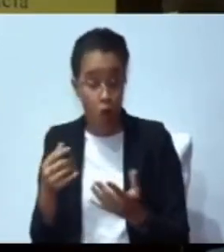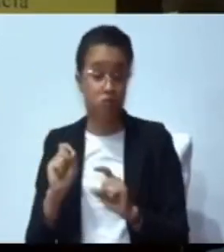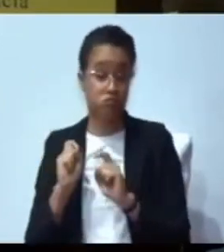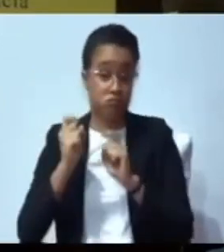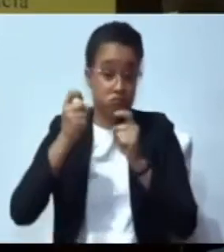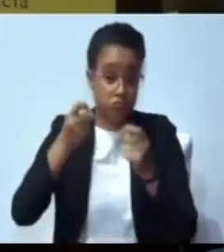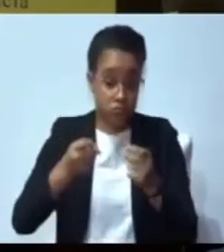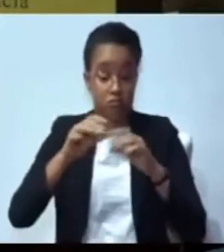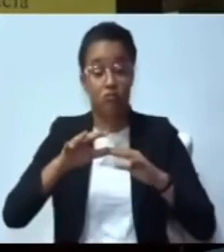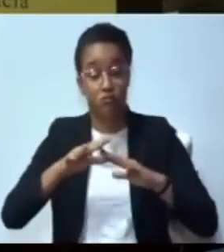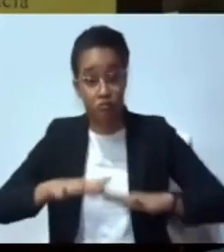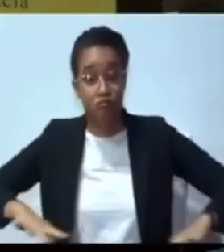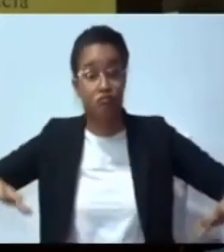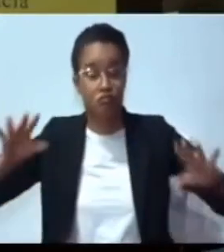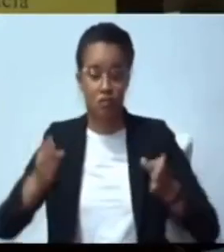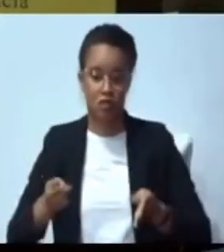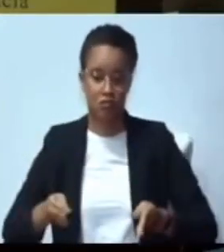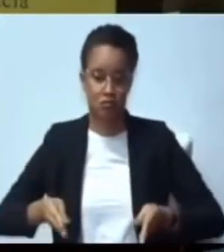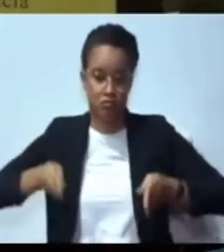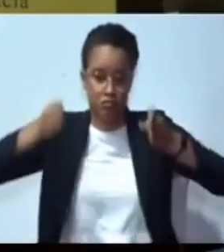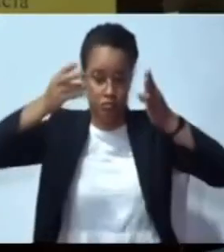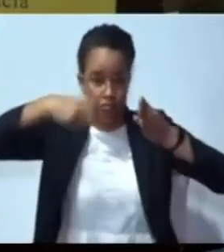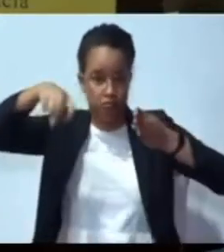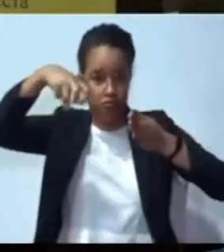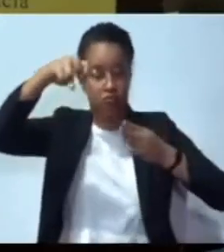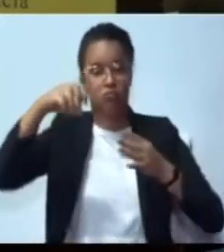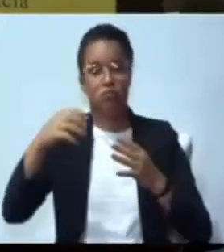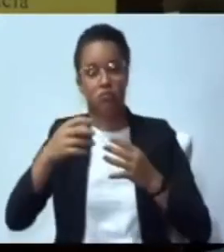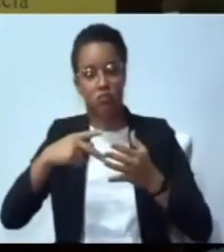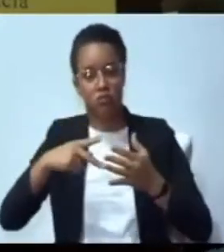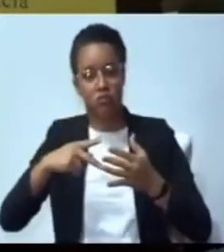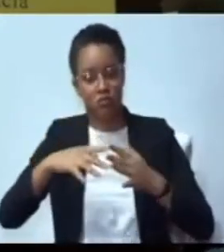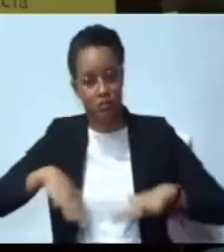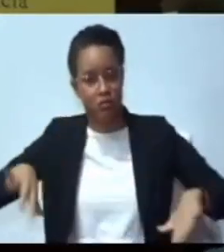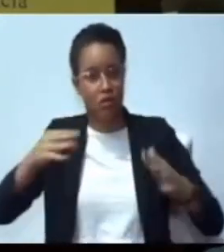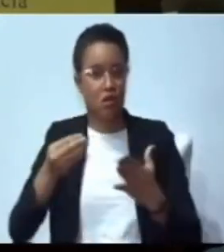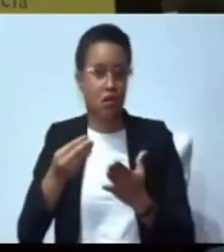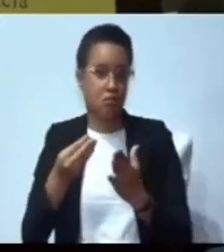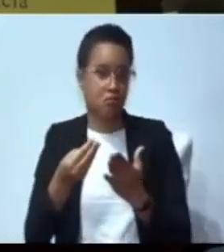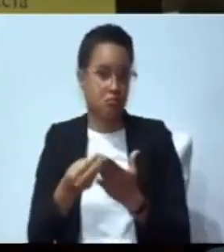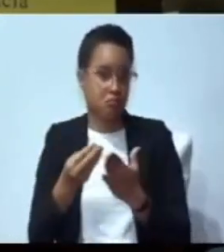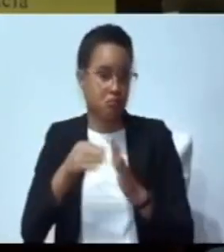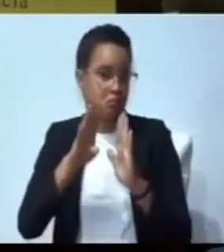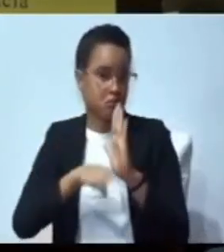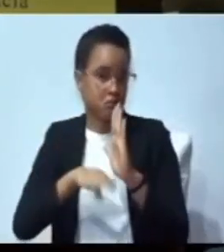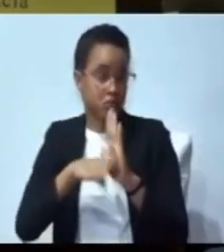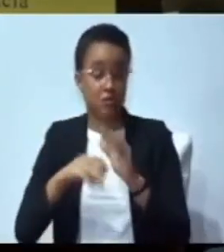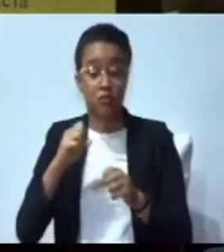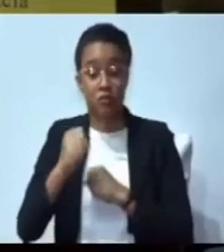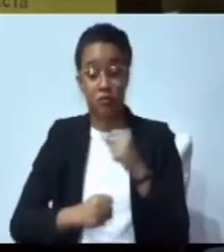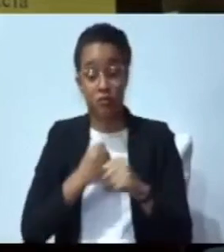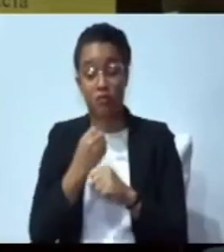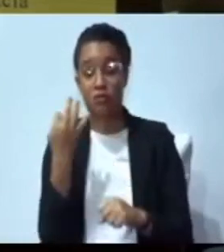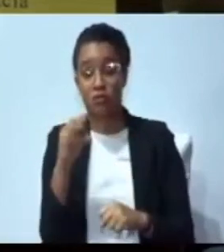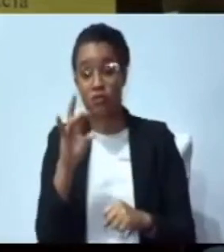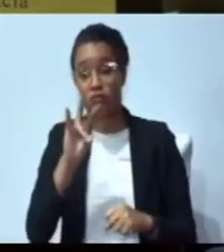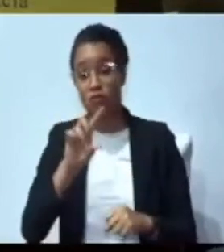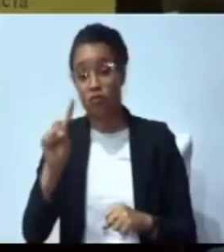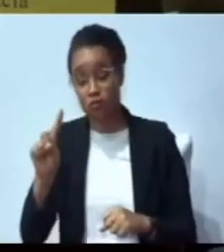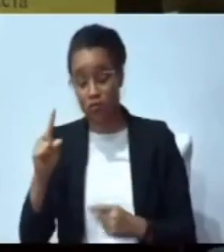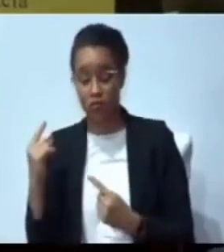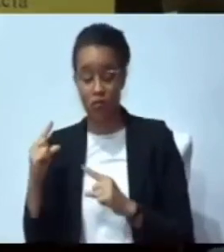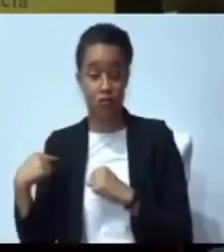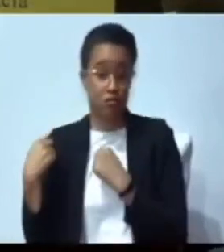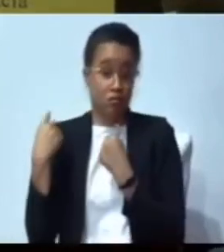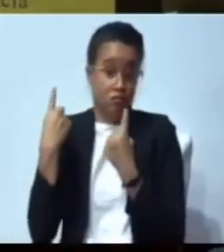ellas son apartamentos en proyectos económicos, y que del año 1971 a la fecha, que es la estadística que